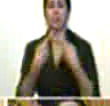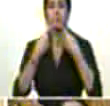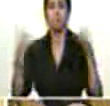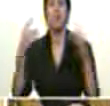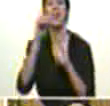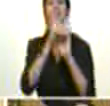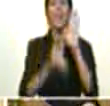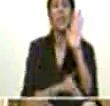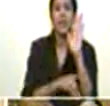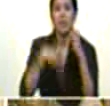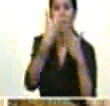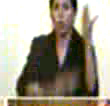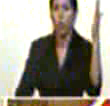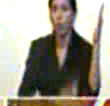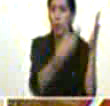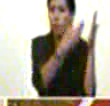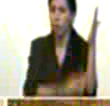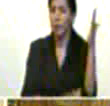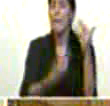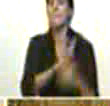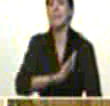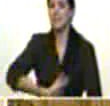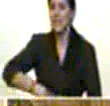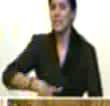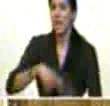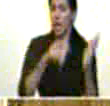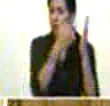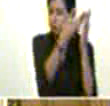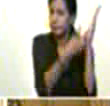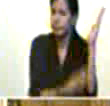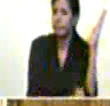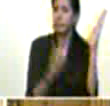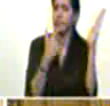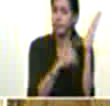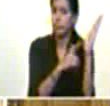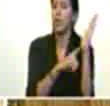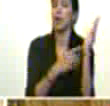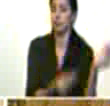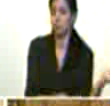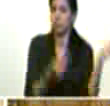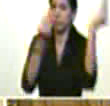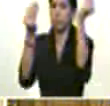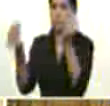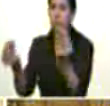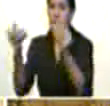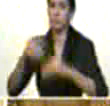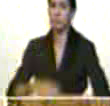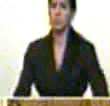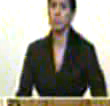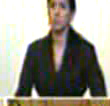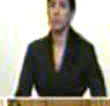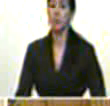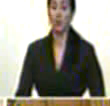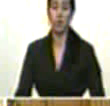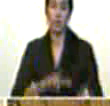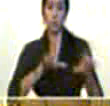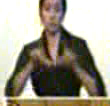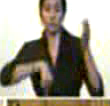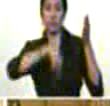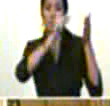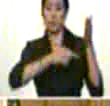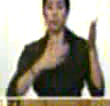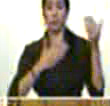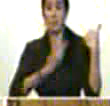el decreto presidencial que voy a consignar firmado como presidente de la